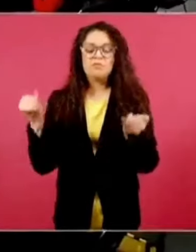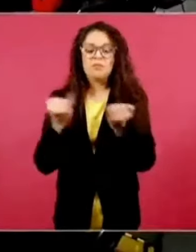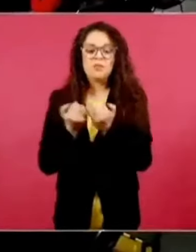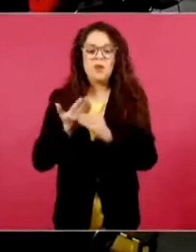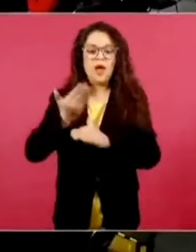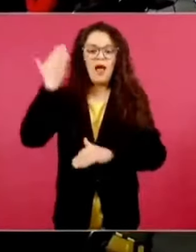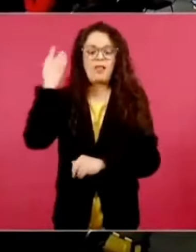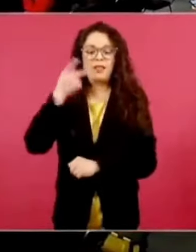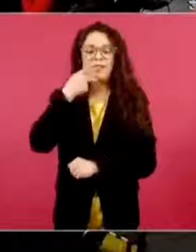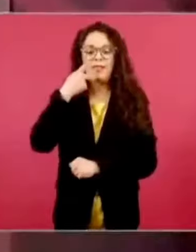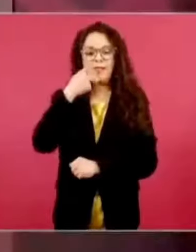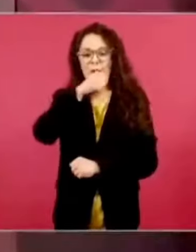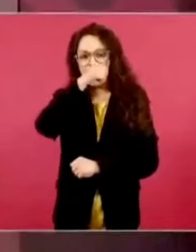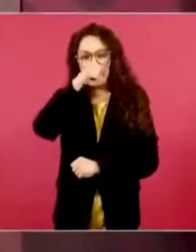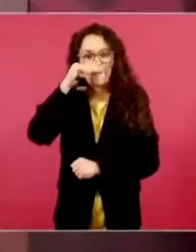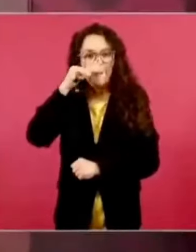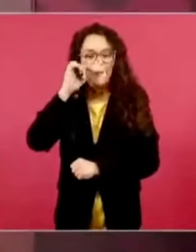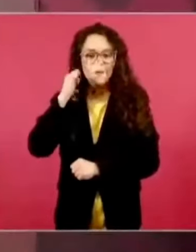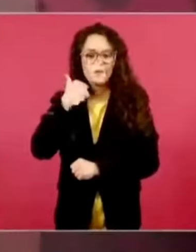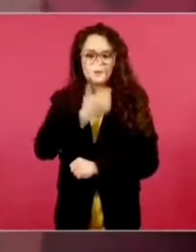está como decía el presidente Juárez.